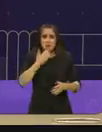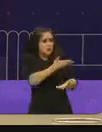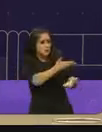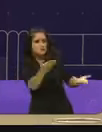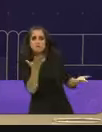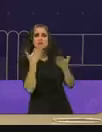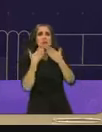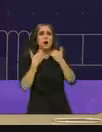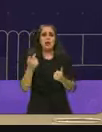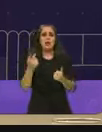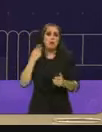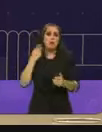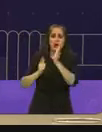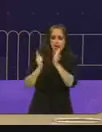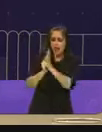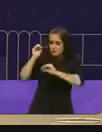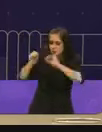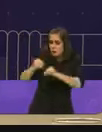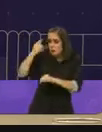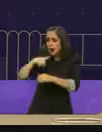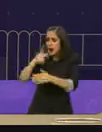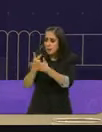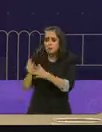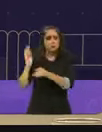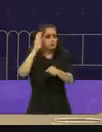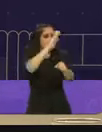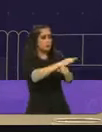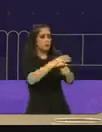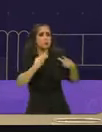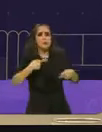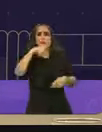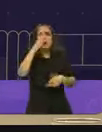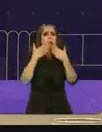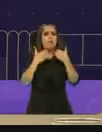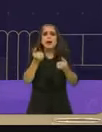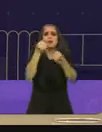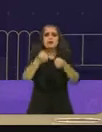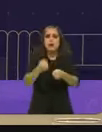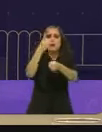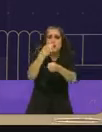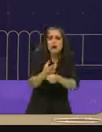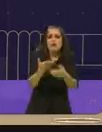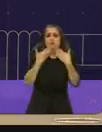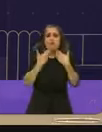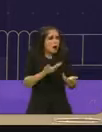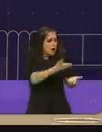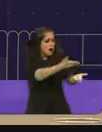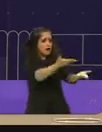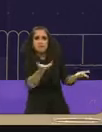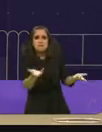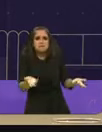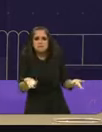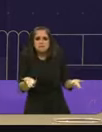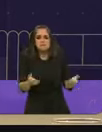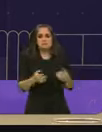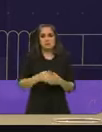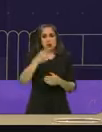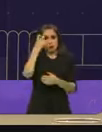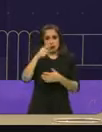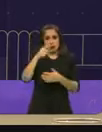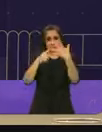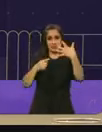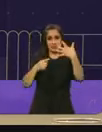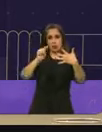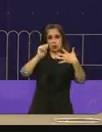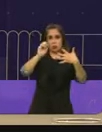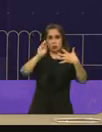política social, si no hay calidad de vida y no hay seguridad. Por eso, en la 5 de Taboada, les